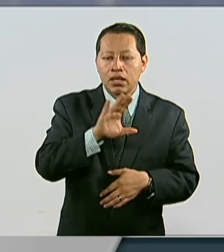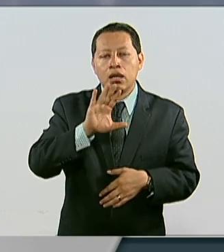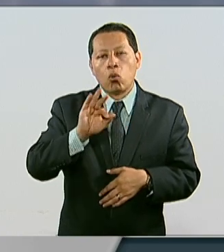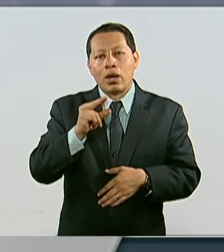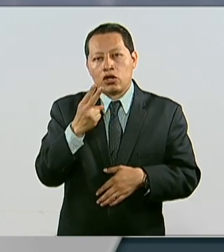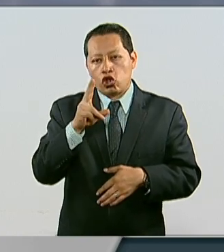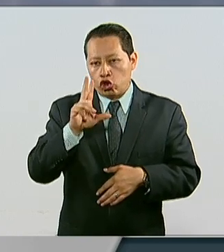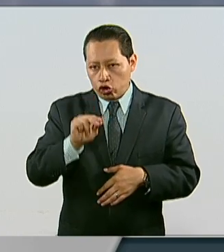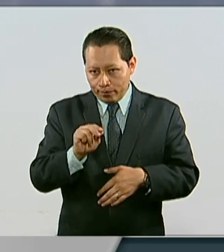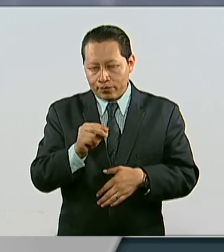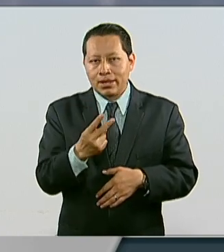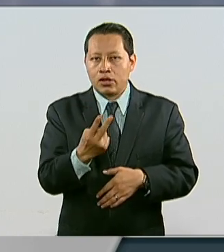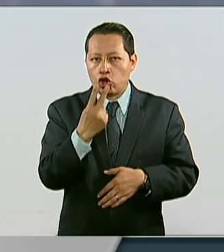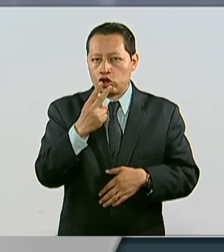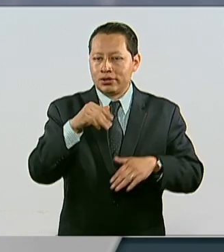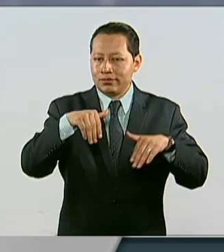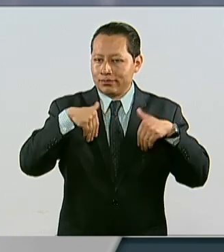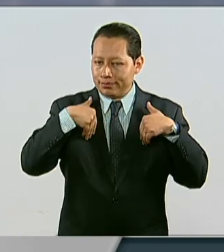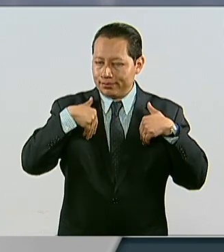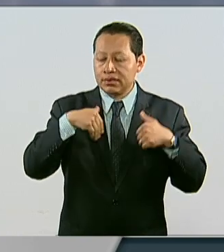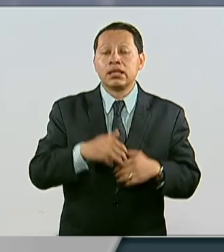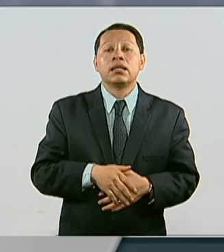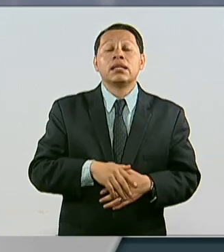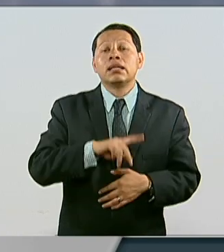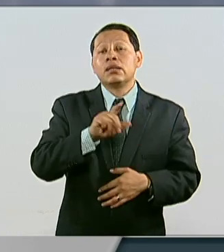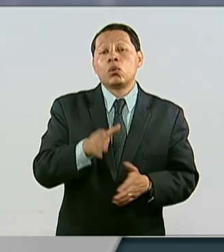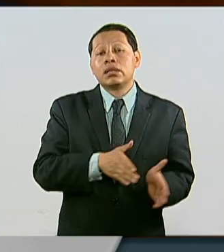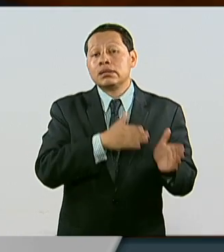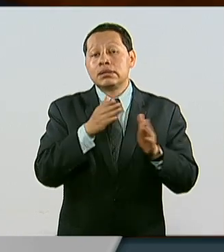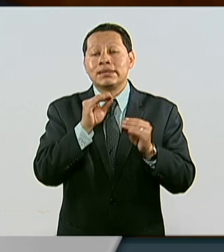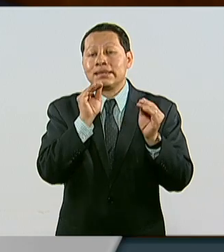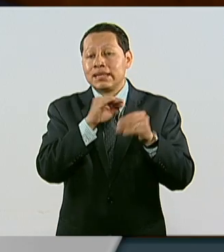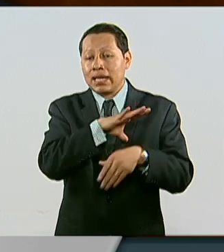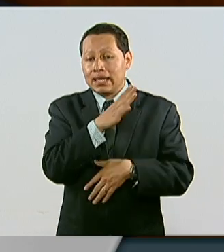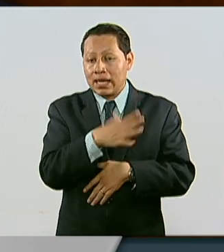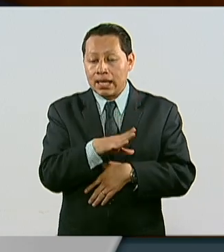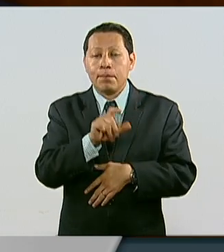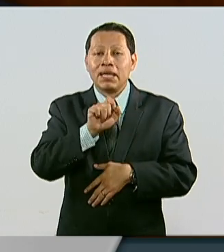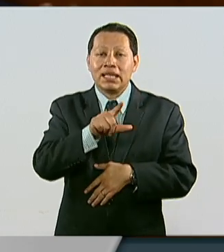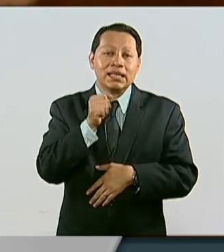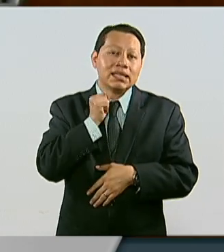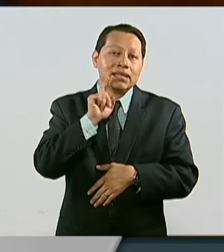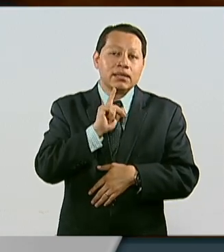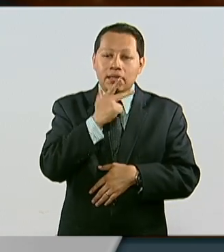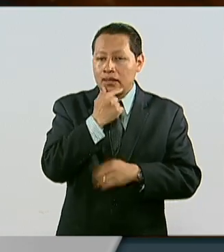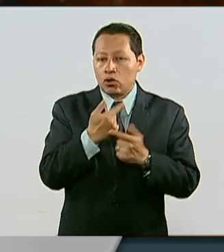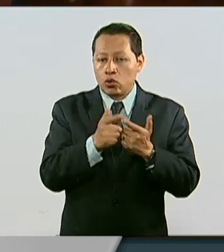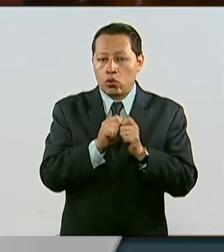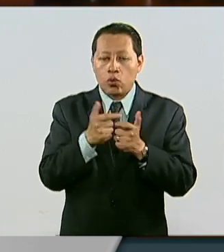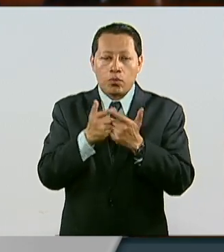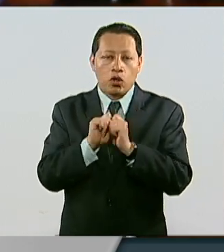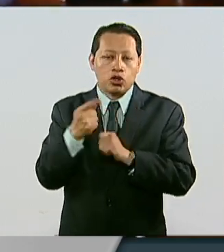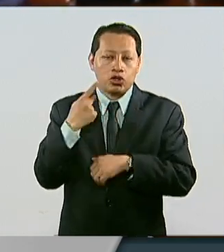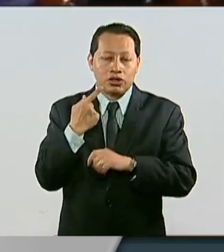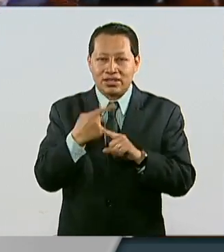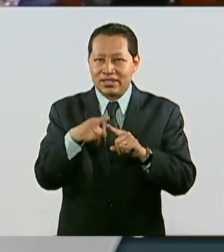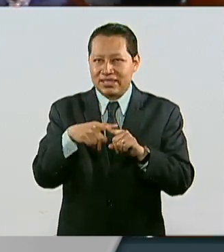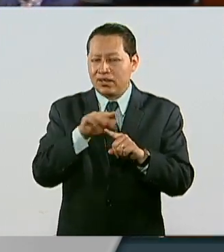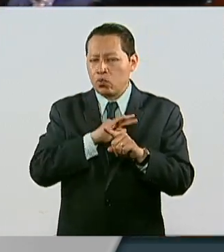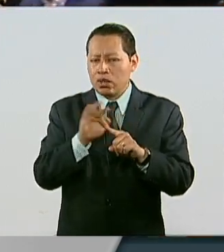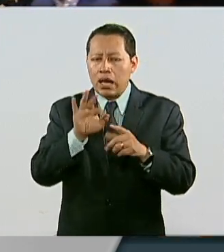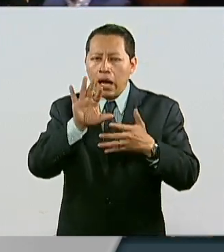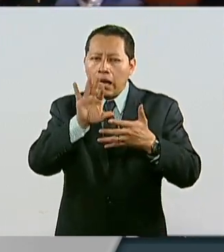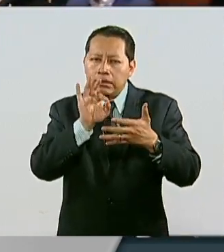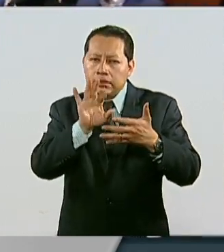en contra y dos abstenciones. Posterior a la discusión, en lo general, 27 senadoras y senadores de diversas facciones parlamentarias presentaron